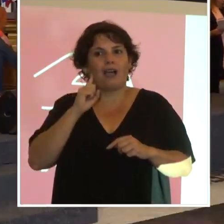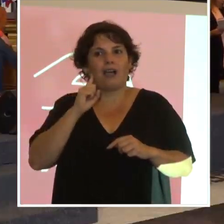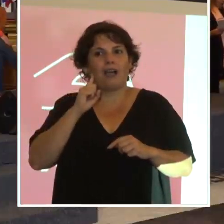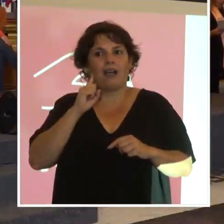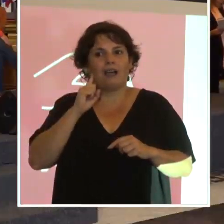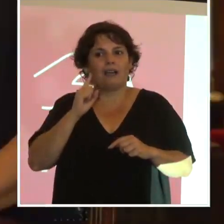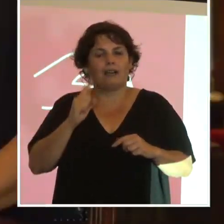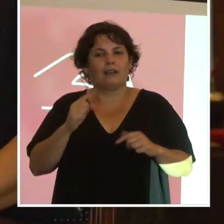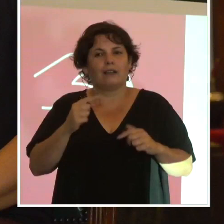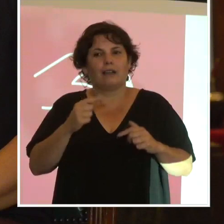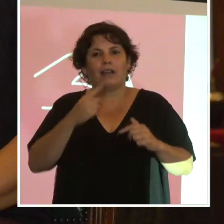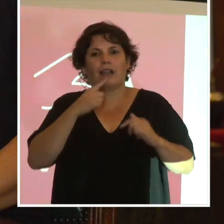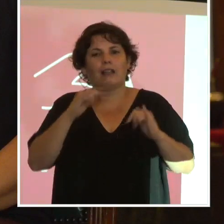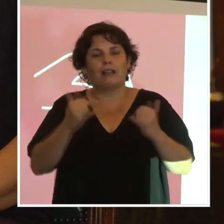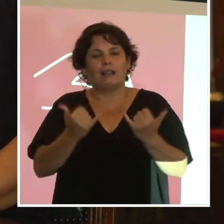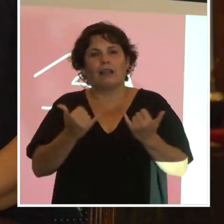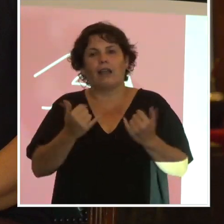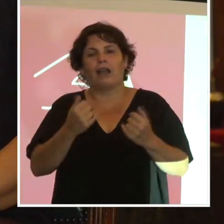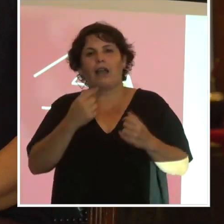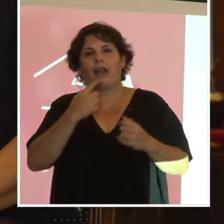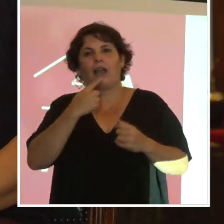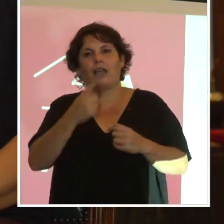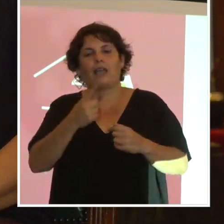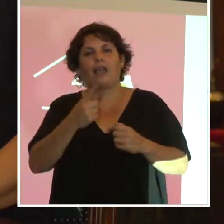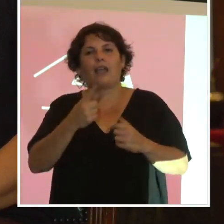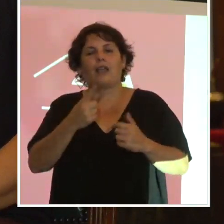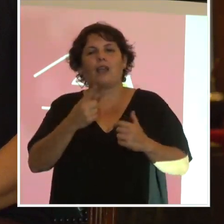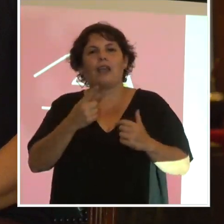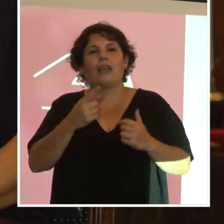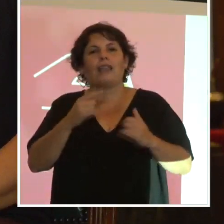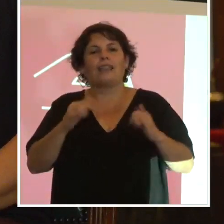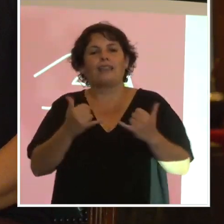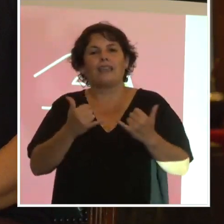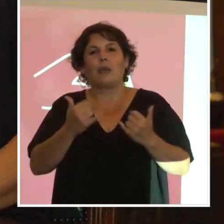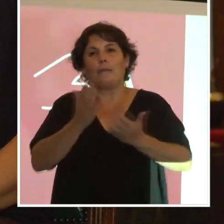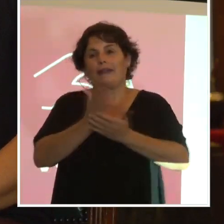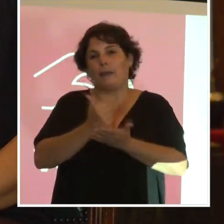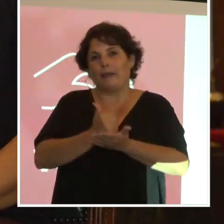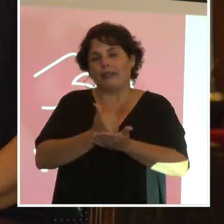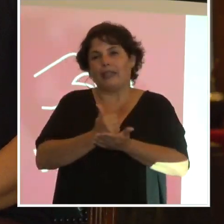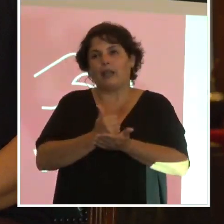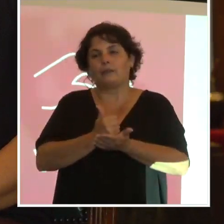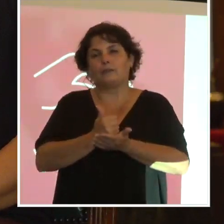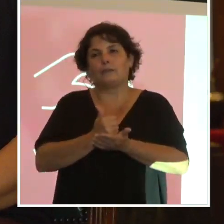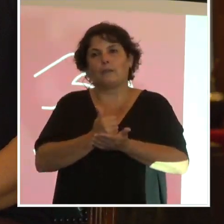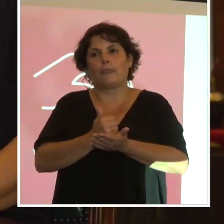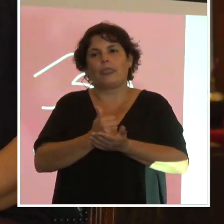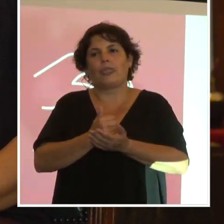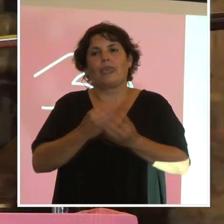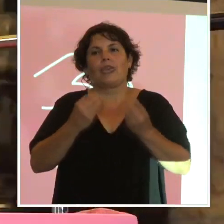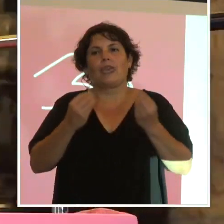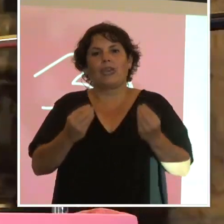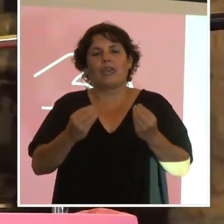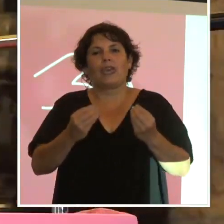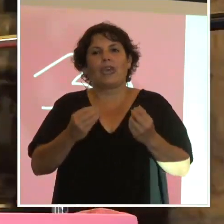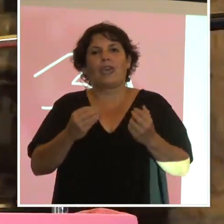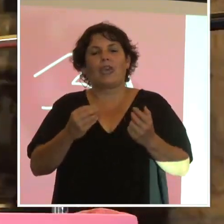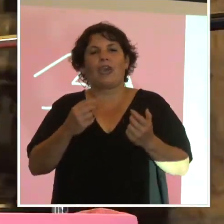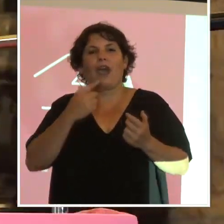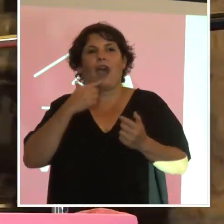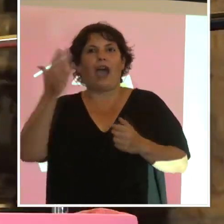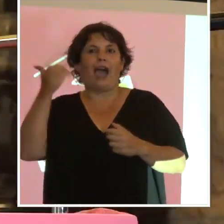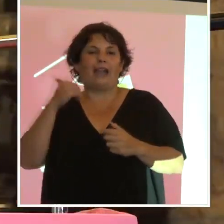recuperamos la mitad del edificio del Parlamento Departamental que la dictadura le había